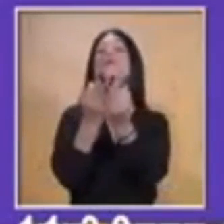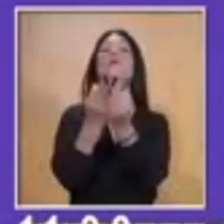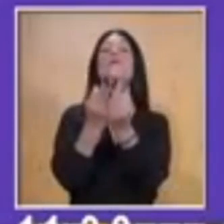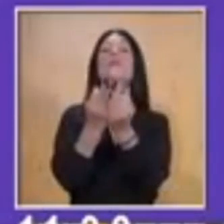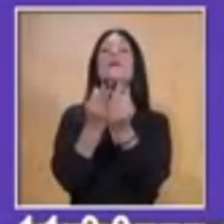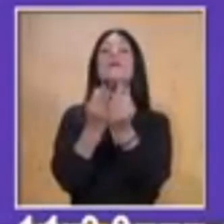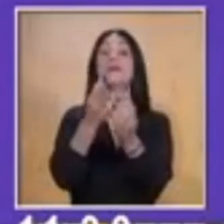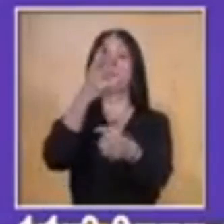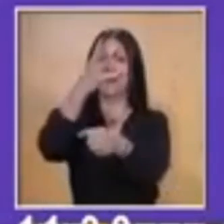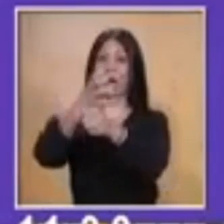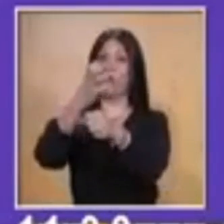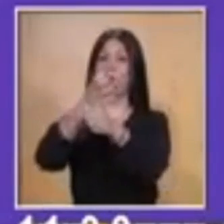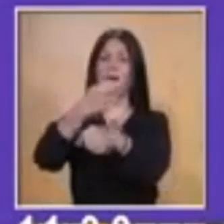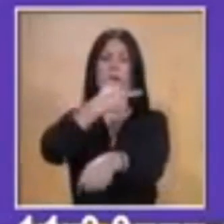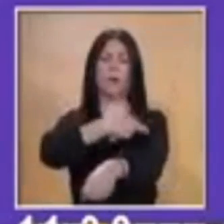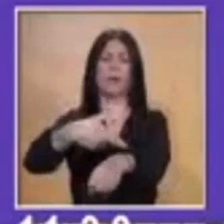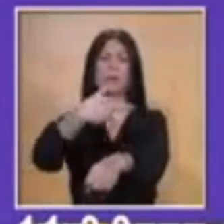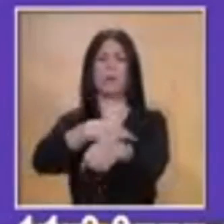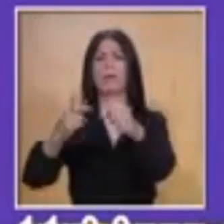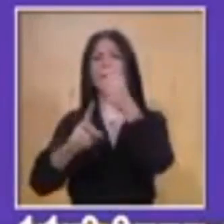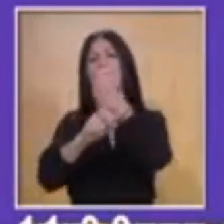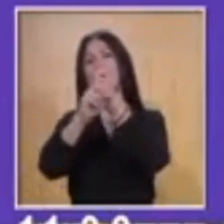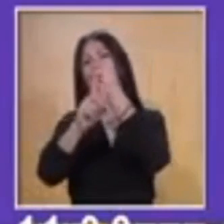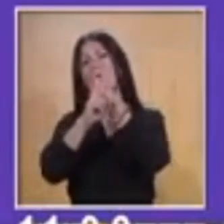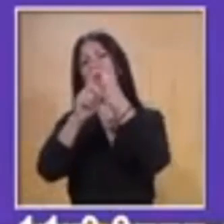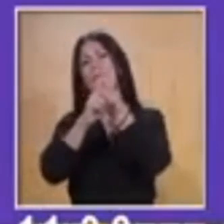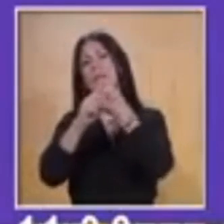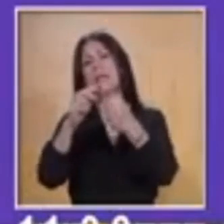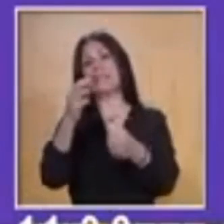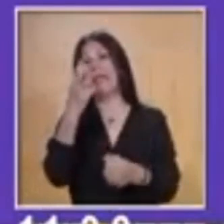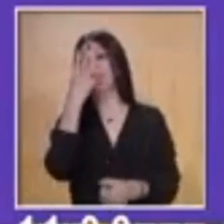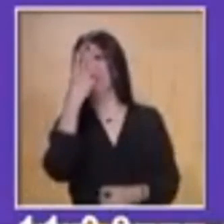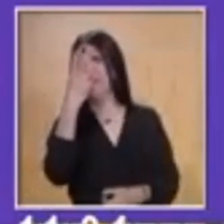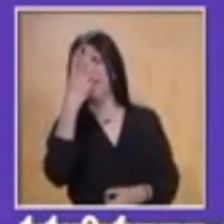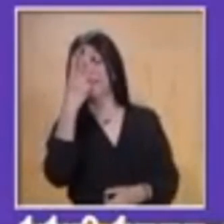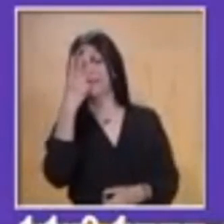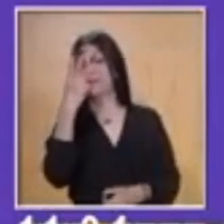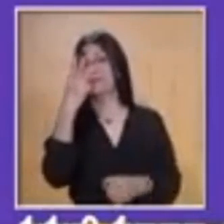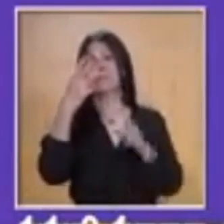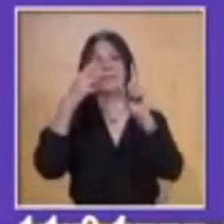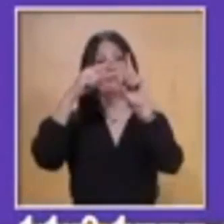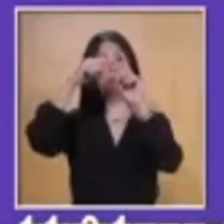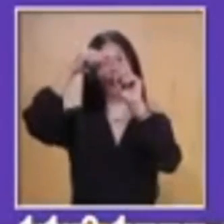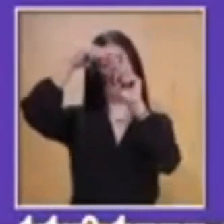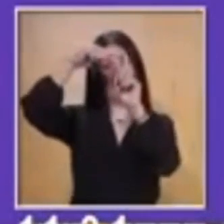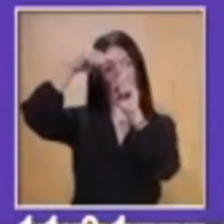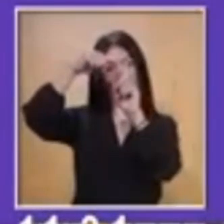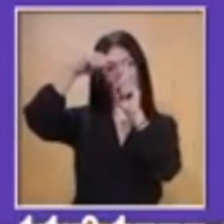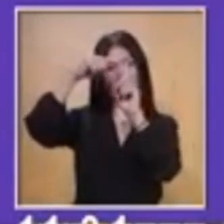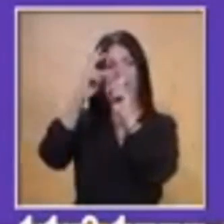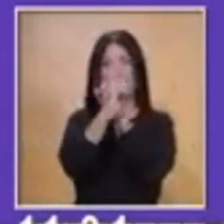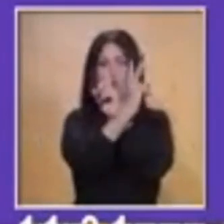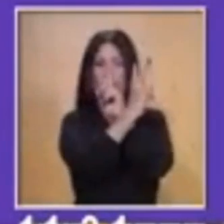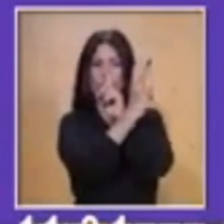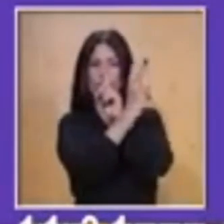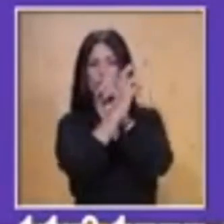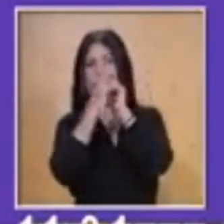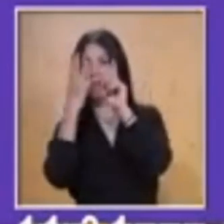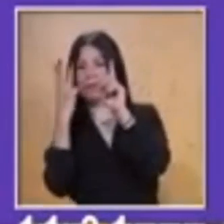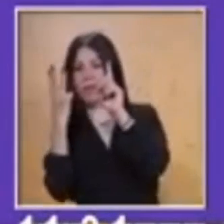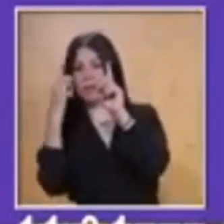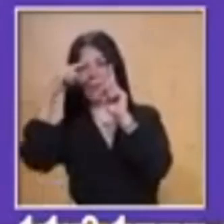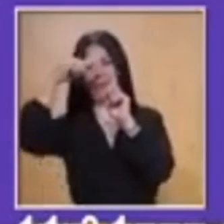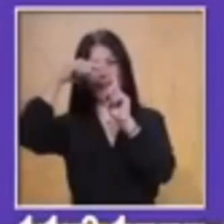problemas que impliquen dividir números de hasta tres cifras entre números de hasta dos cifras. Estos son los